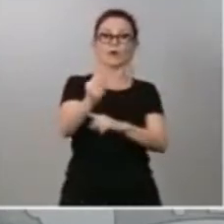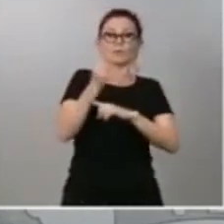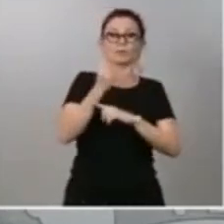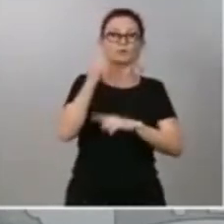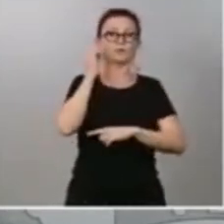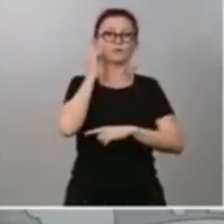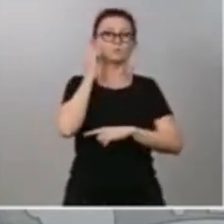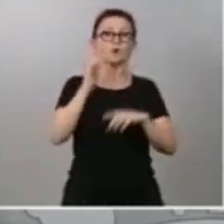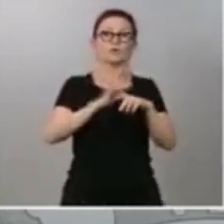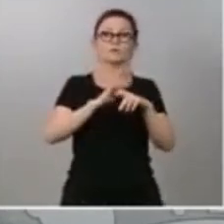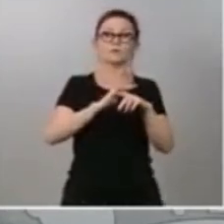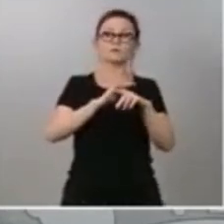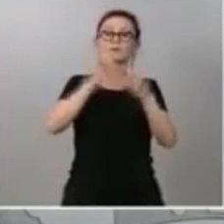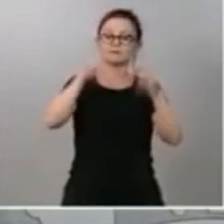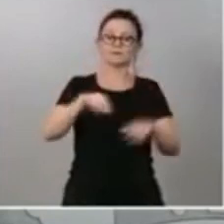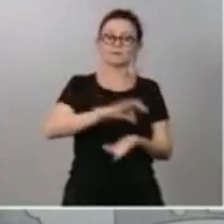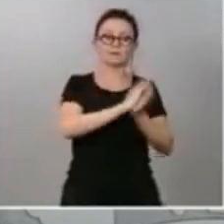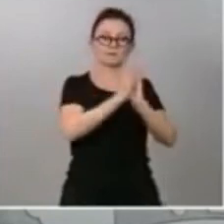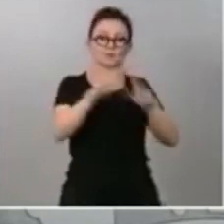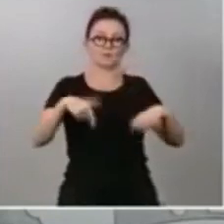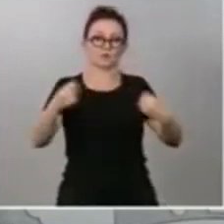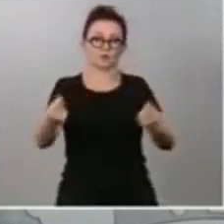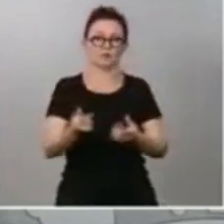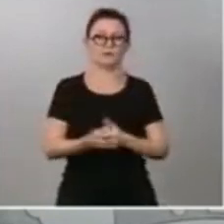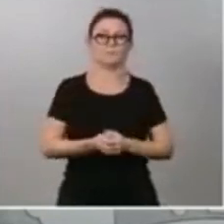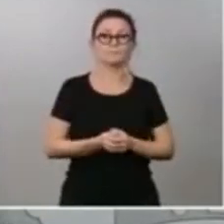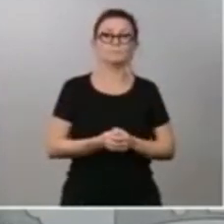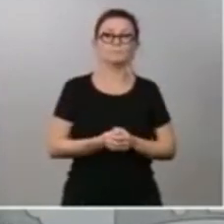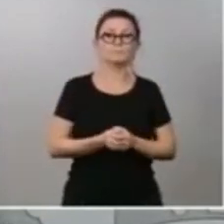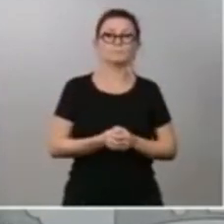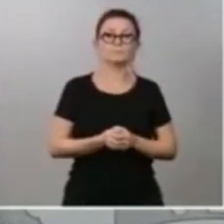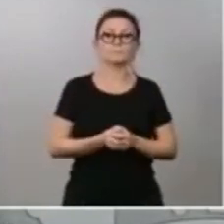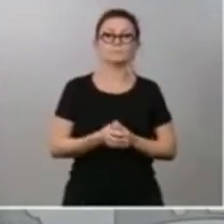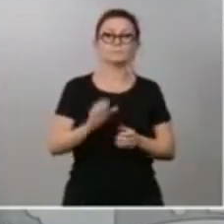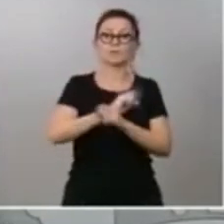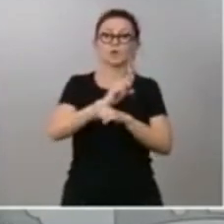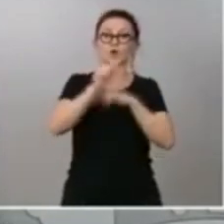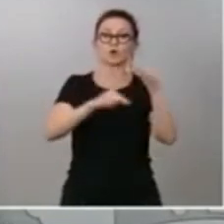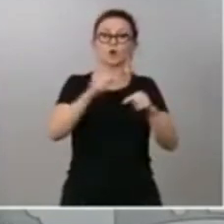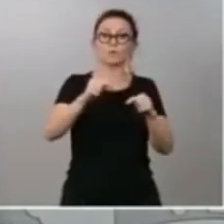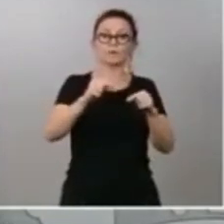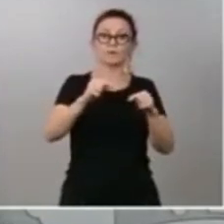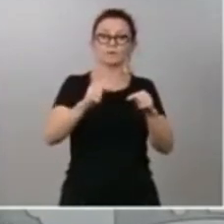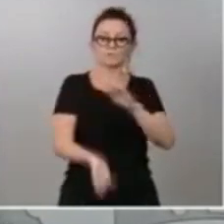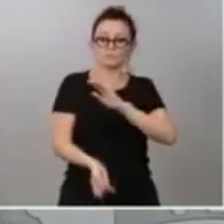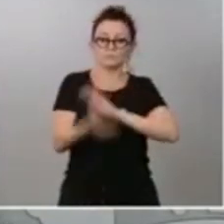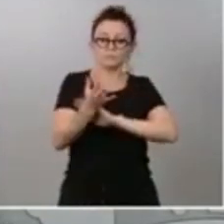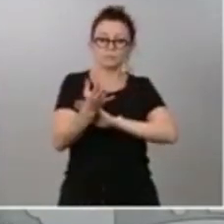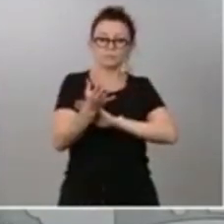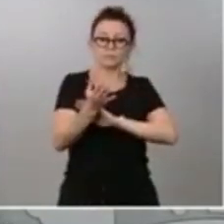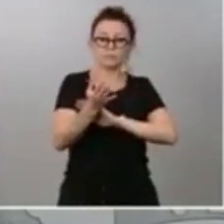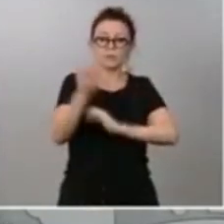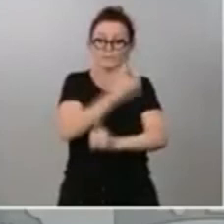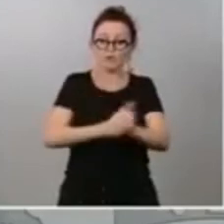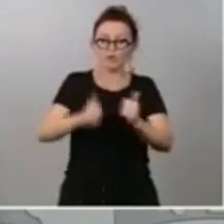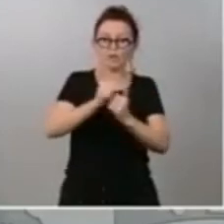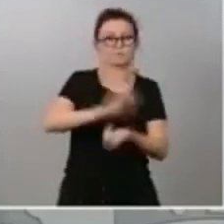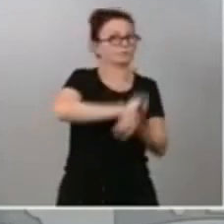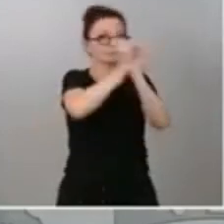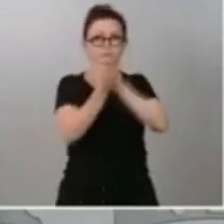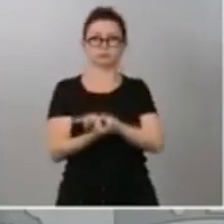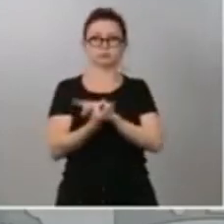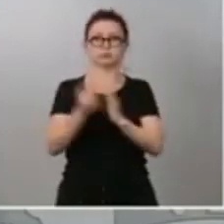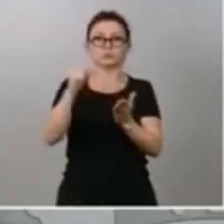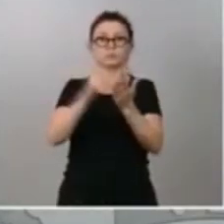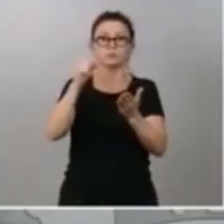transición ecológica. La llegada del COVID cambió de golpe nuestras prioridades inmediatas. Durante muchas semanas todo se